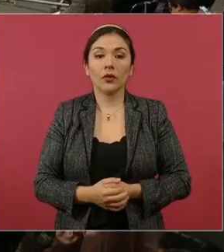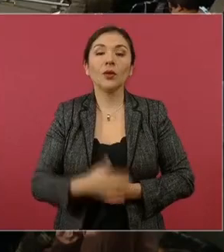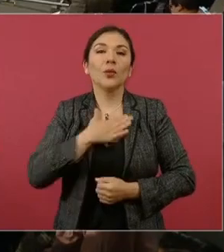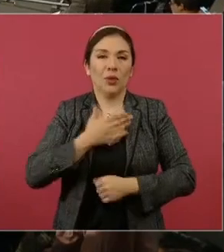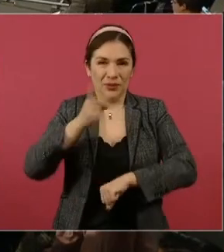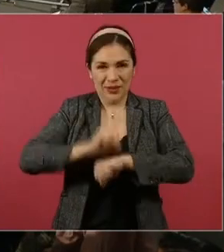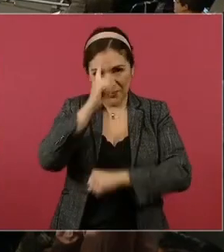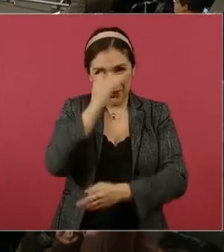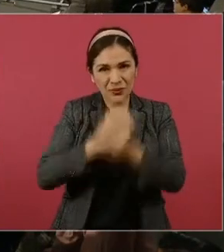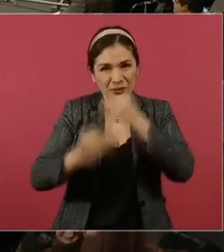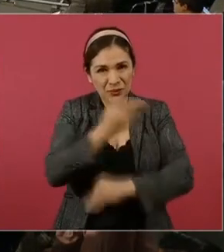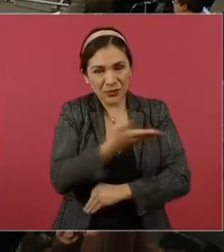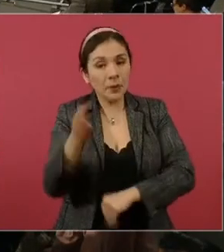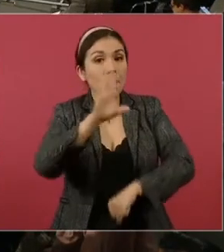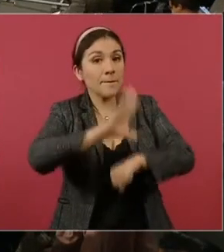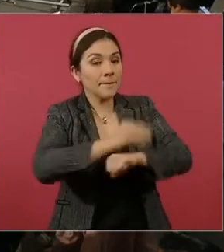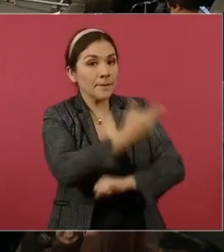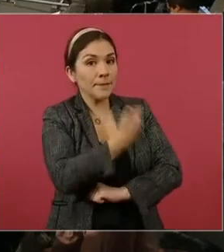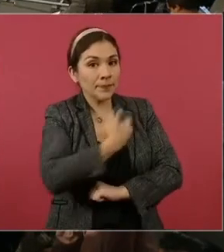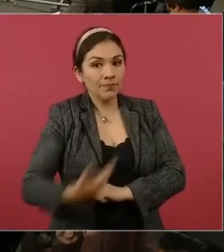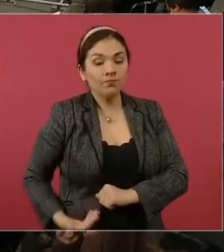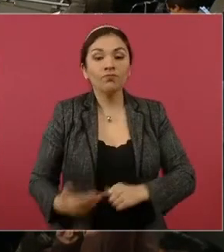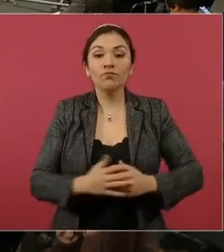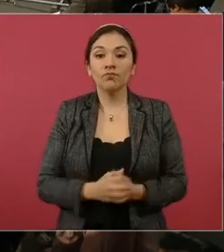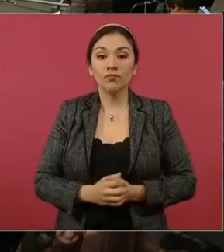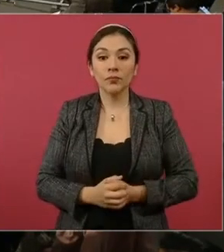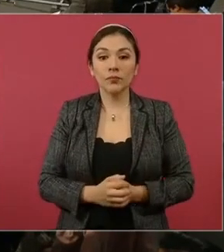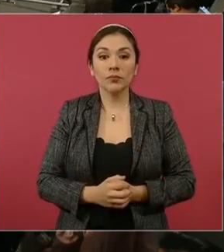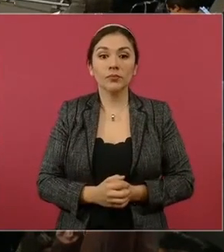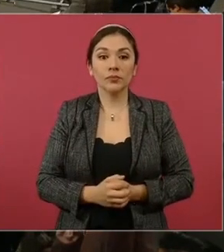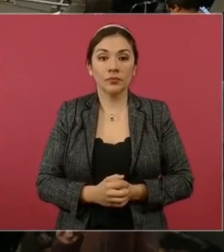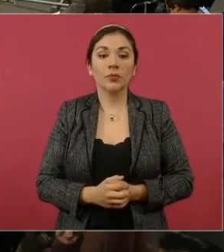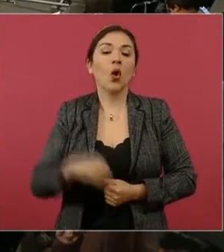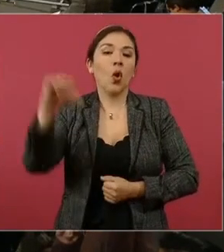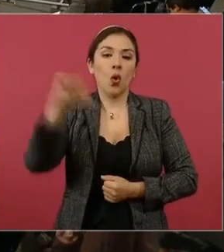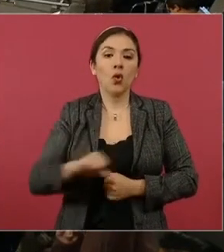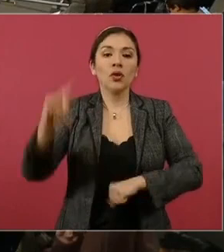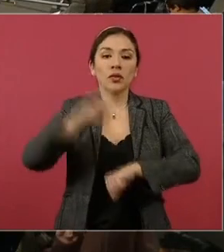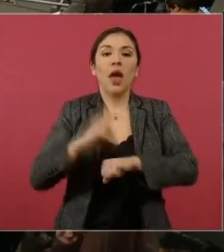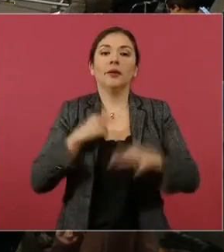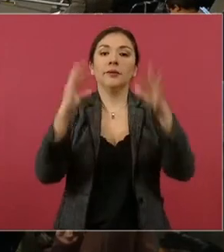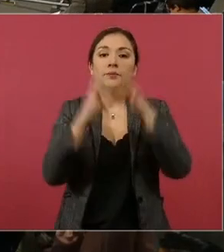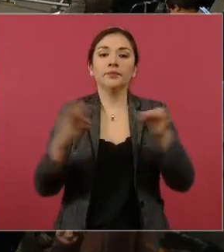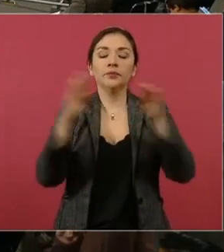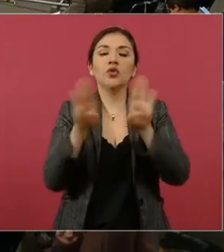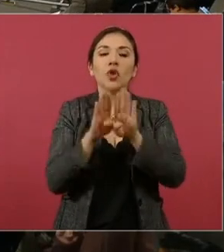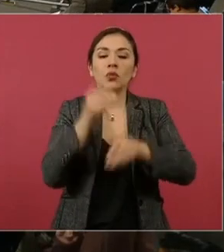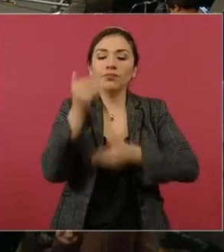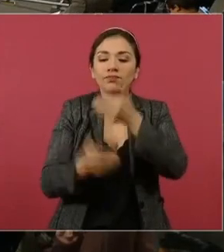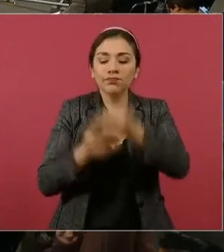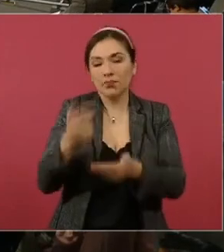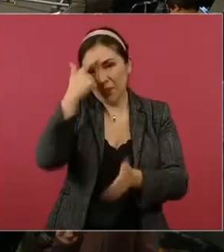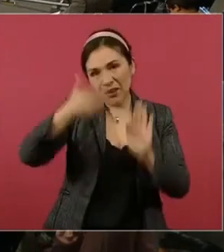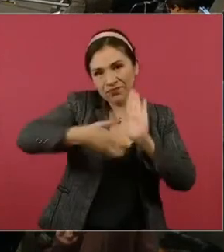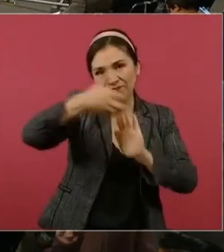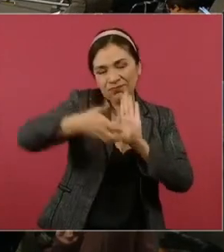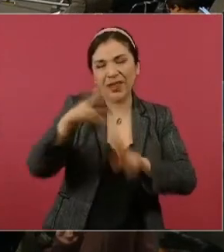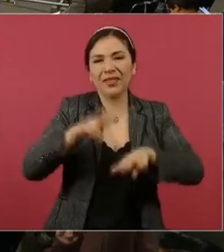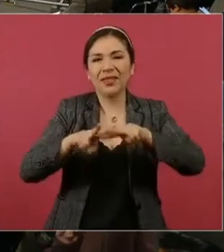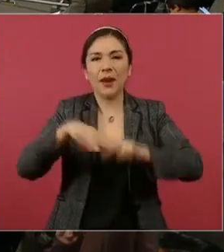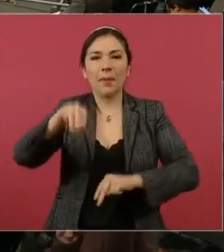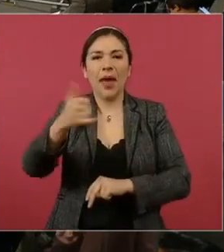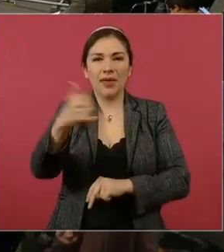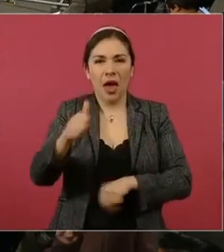Gracias a todas, a todos. Con su permiso, señor presidente. Nos referimos hoy a los avances del tramo 2 del Tren Maya.